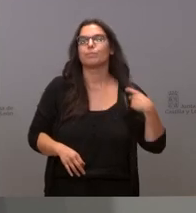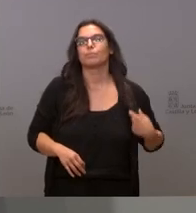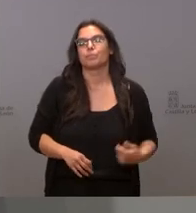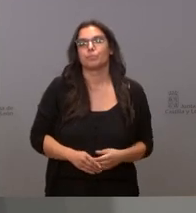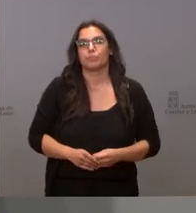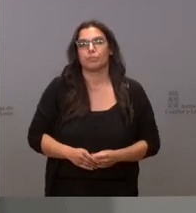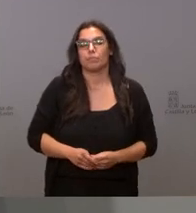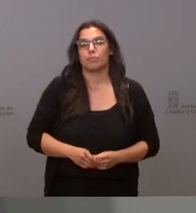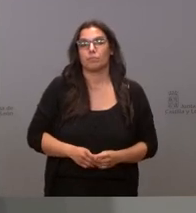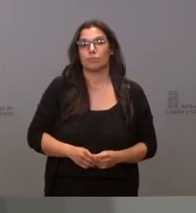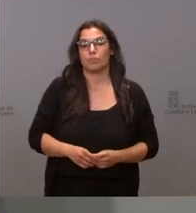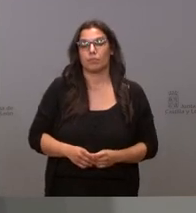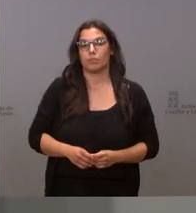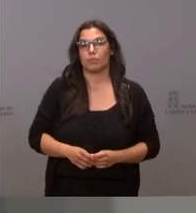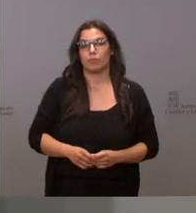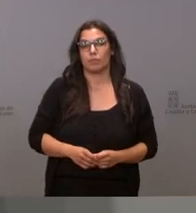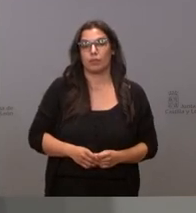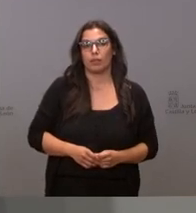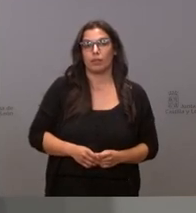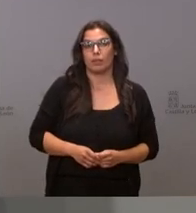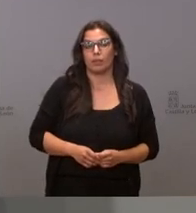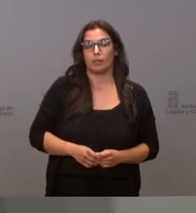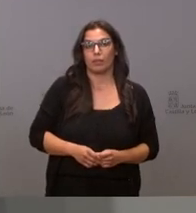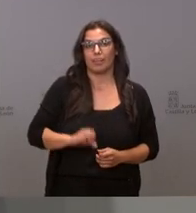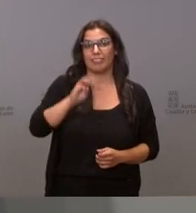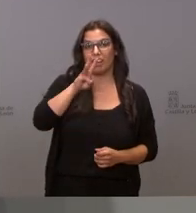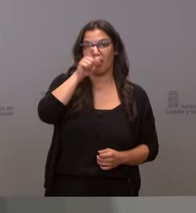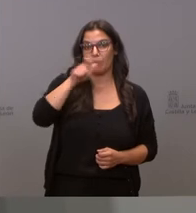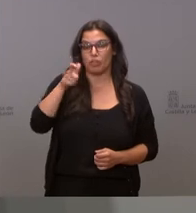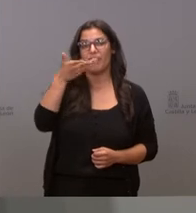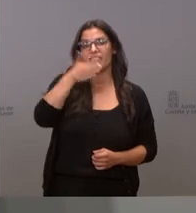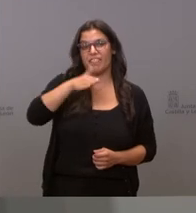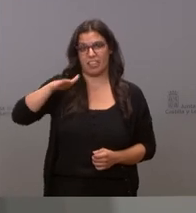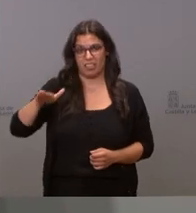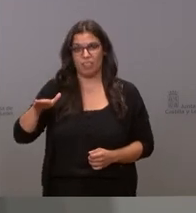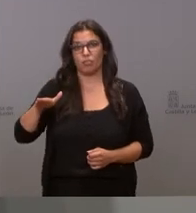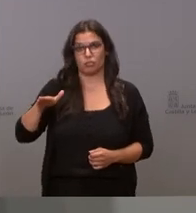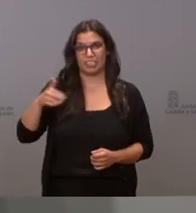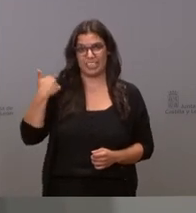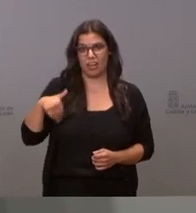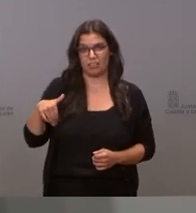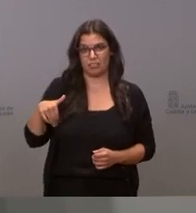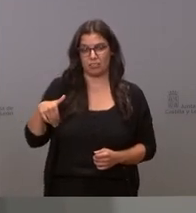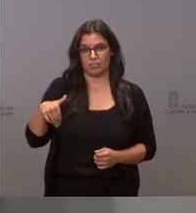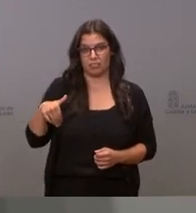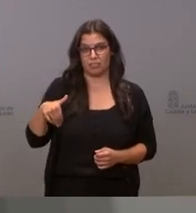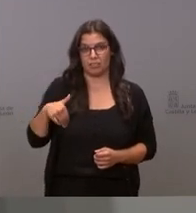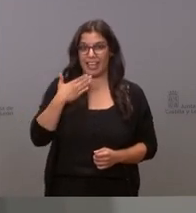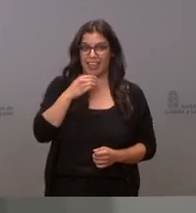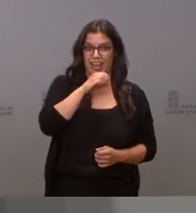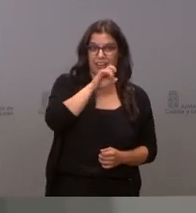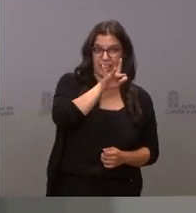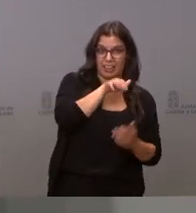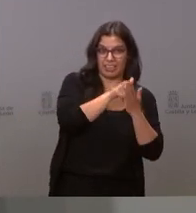13 personas han perdido la vida en este grupo de edad en la pandemia son muy pocas en comparación con el conjunto